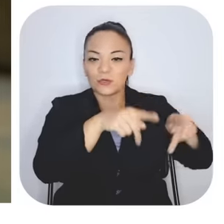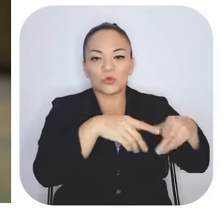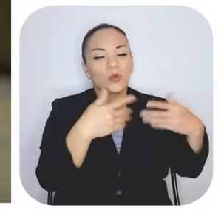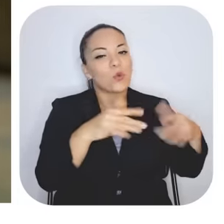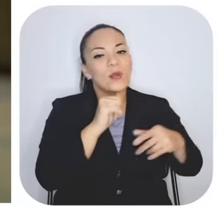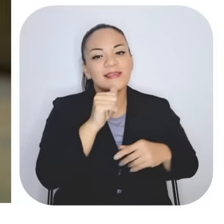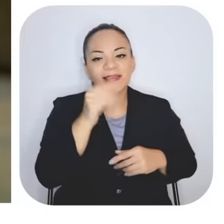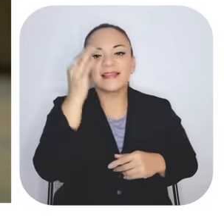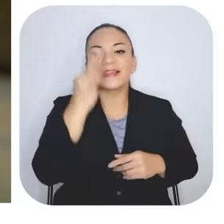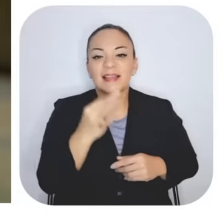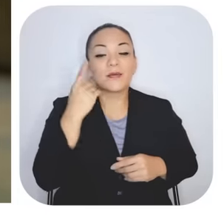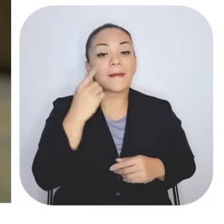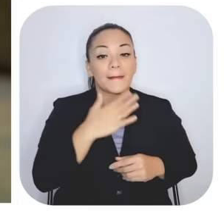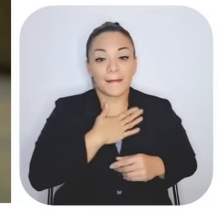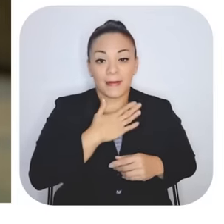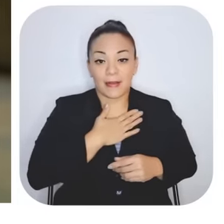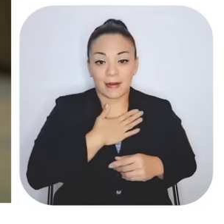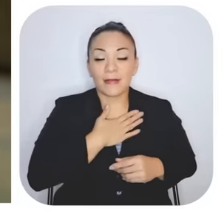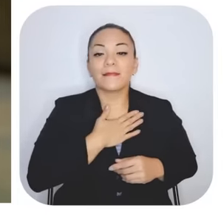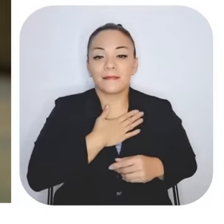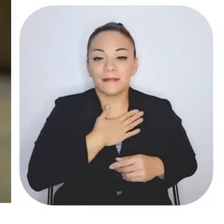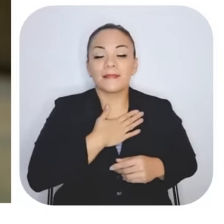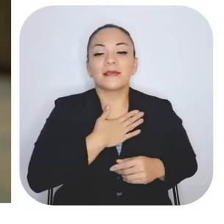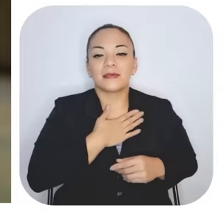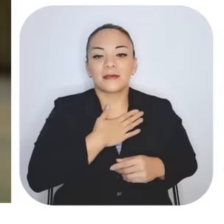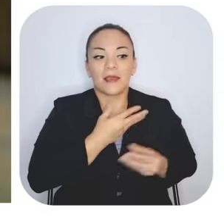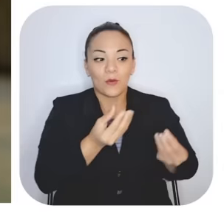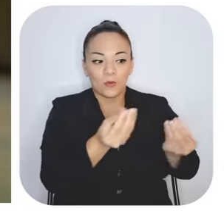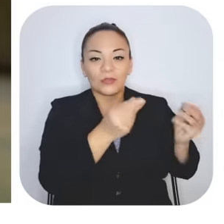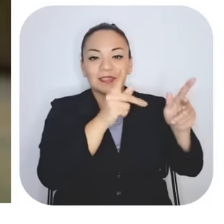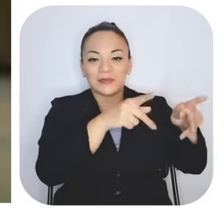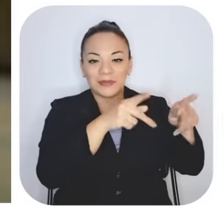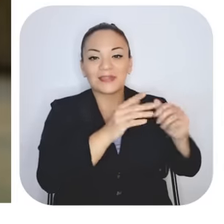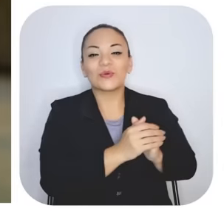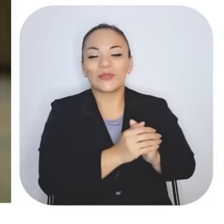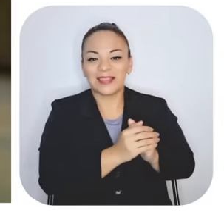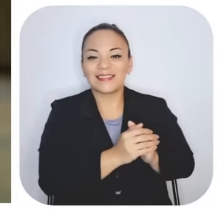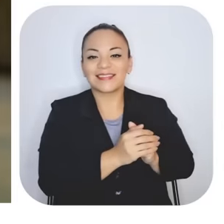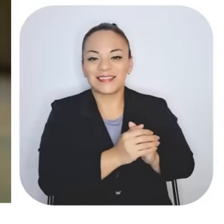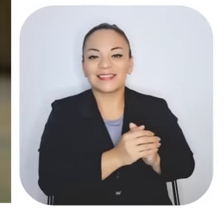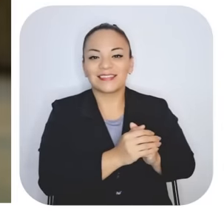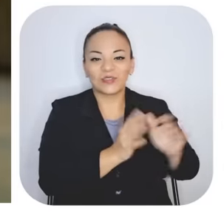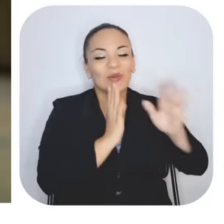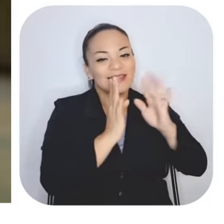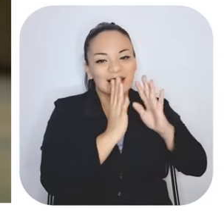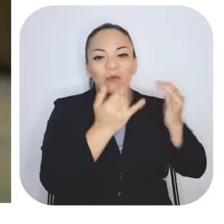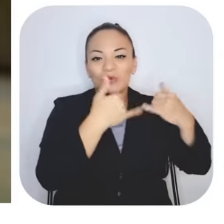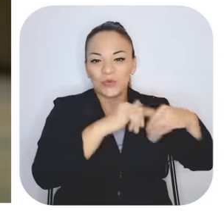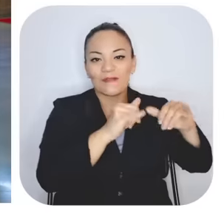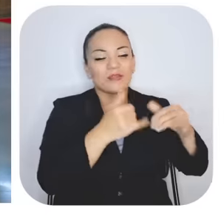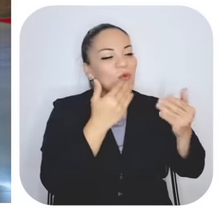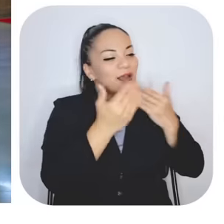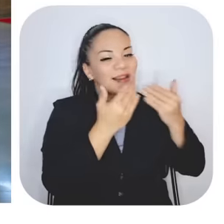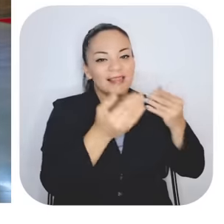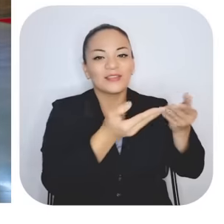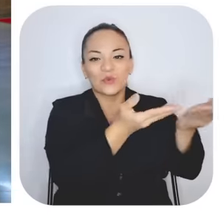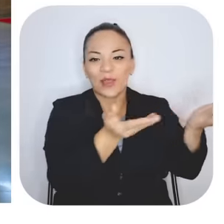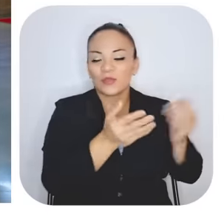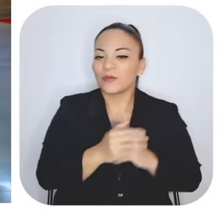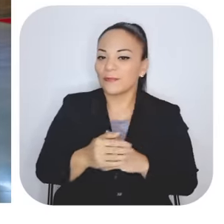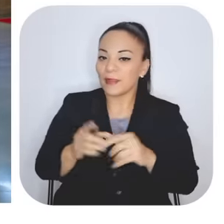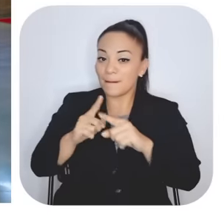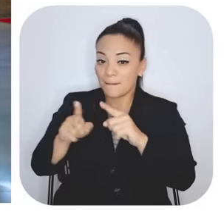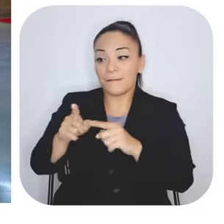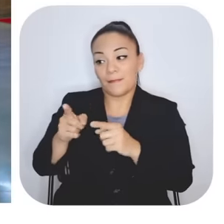increíble porque para mí, yo a muchos les hablo porque yo soy muy agradecida con ellos. Bueno, fueron su